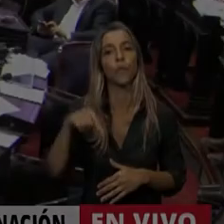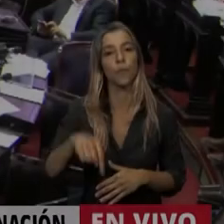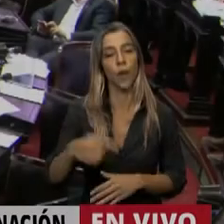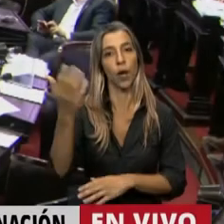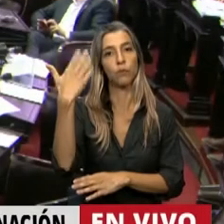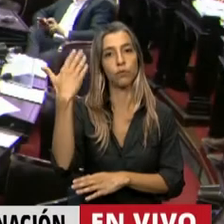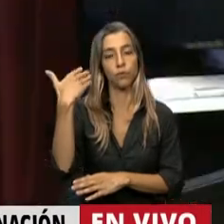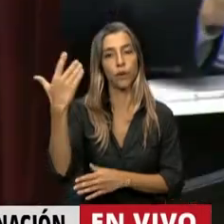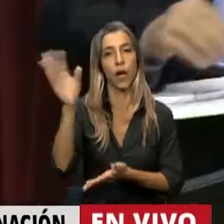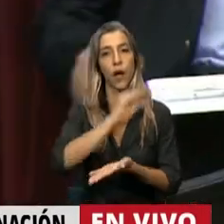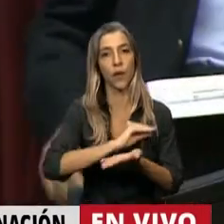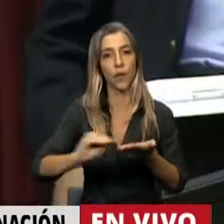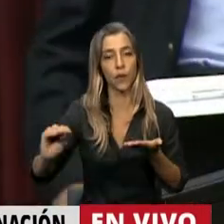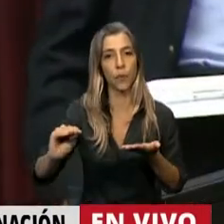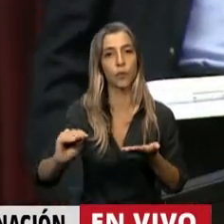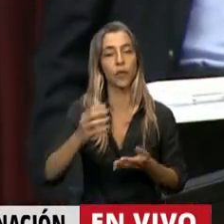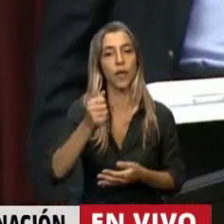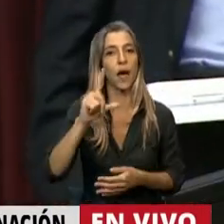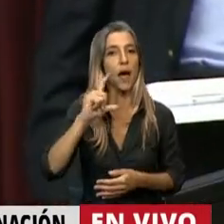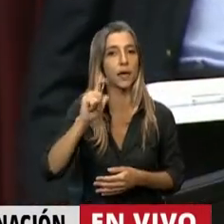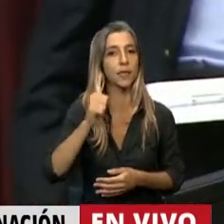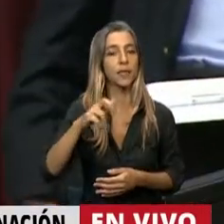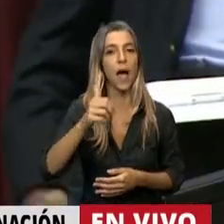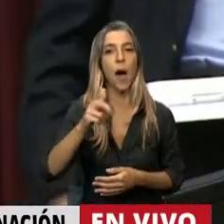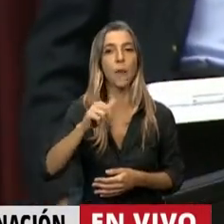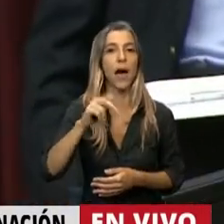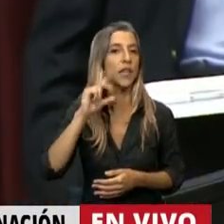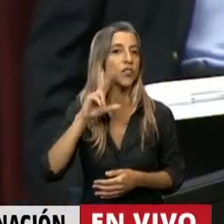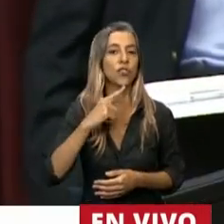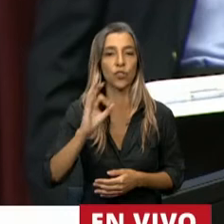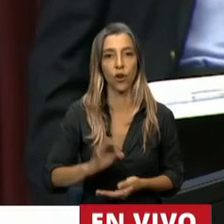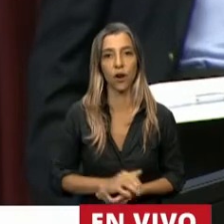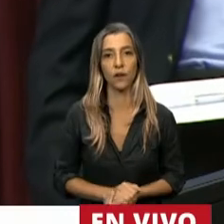Uso de la palabra la diputada Alicia Aparicio de Andriotti.